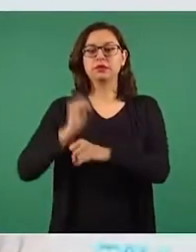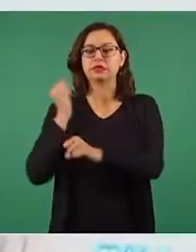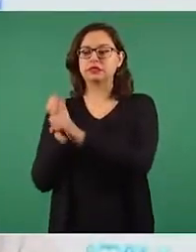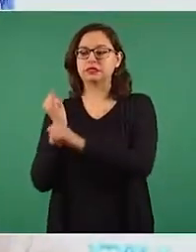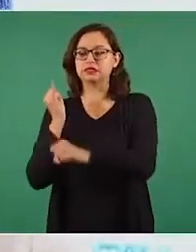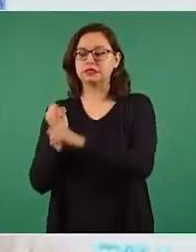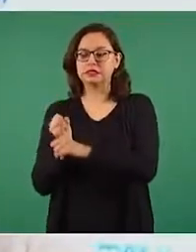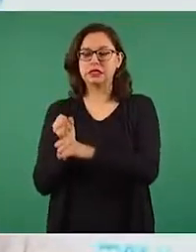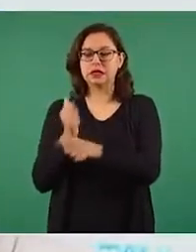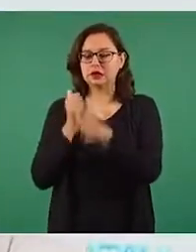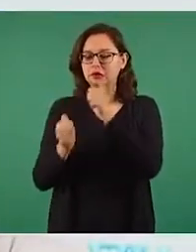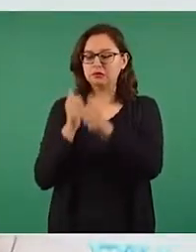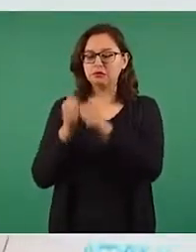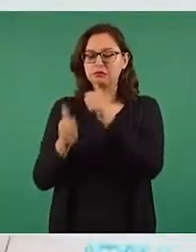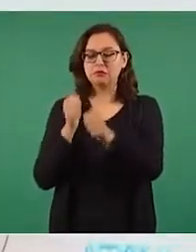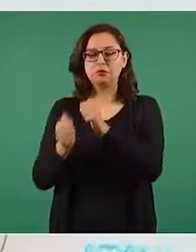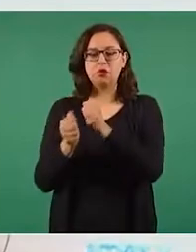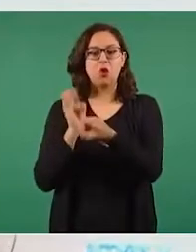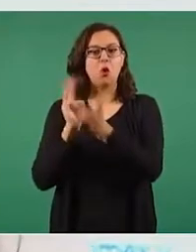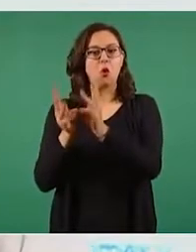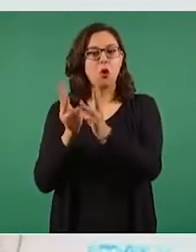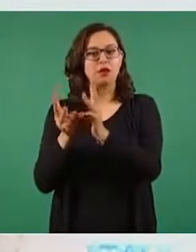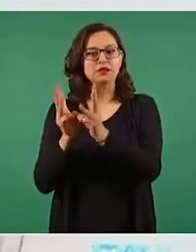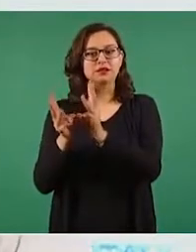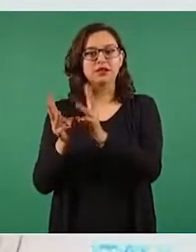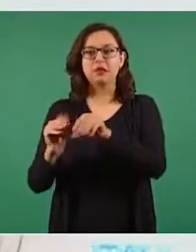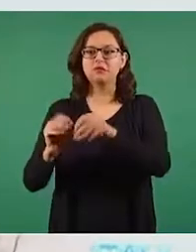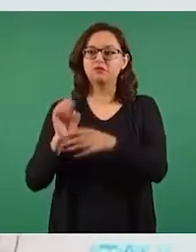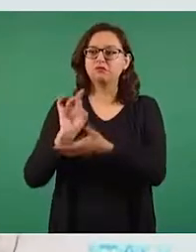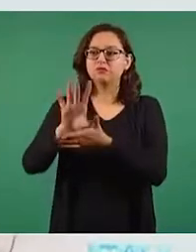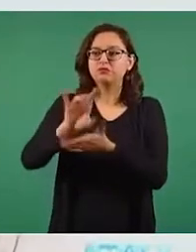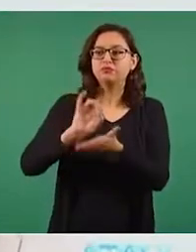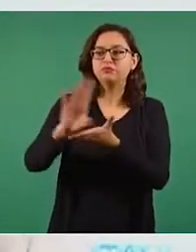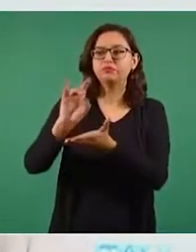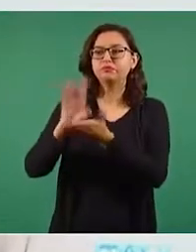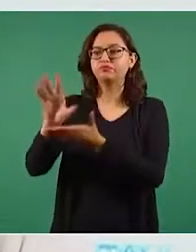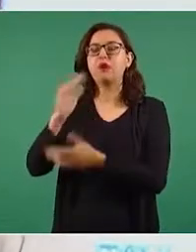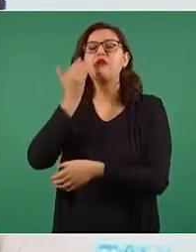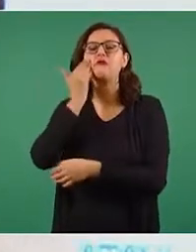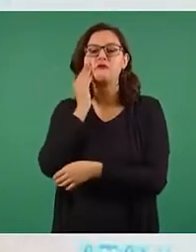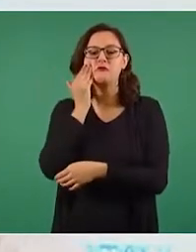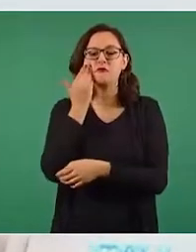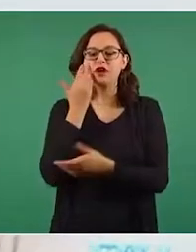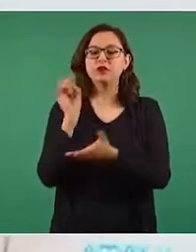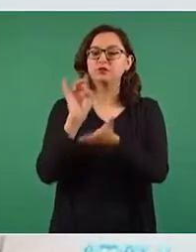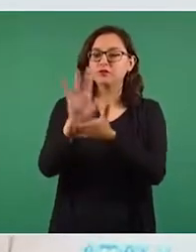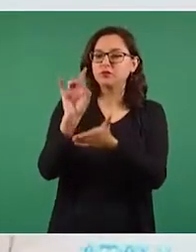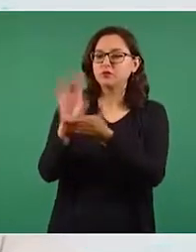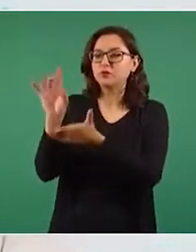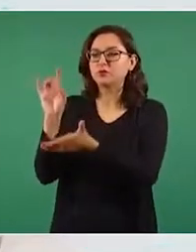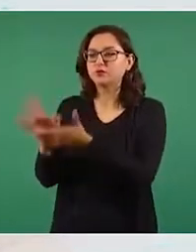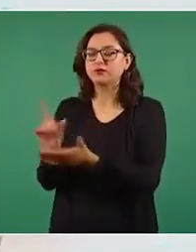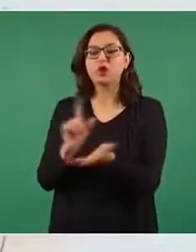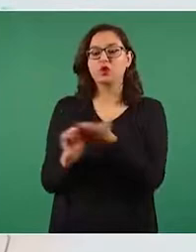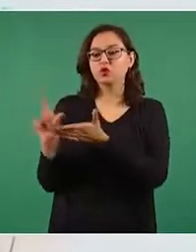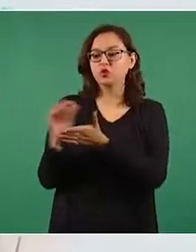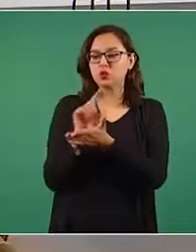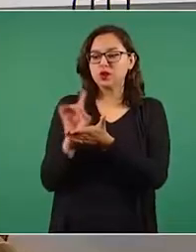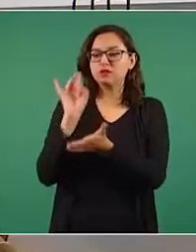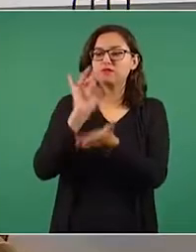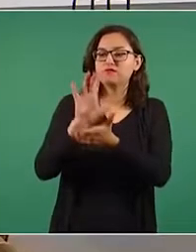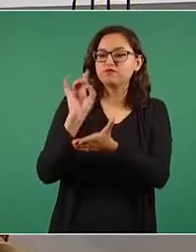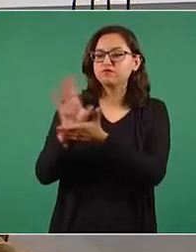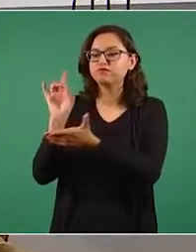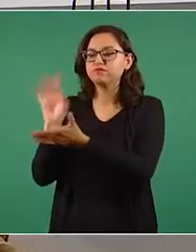de mensajería instantánea, por WhatsApp, por una cuenta de Facebook y posteriormente por Twitter, donde se